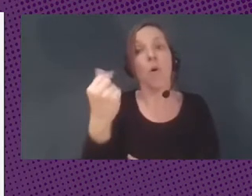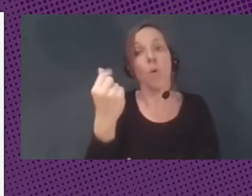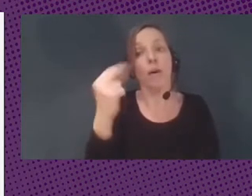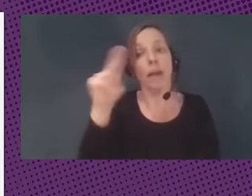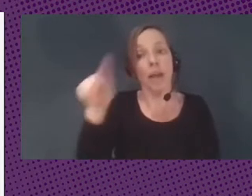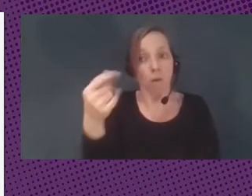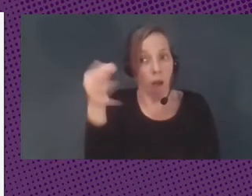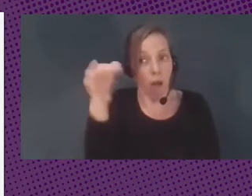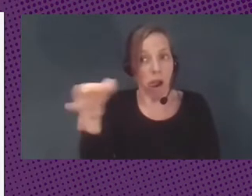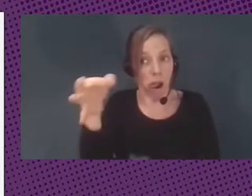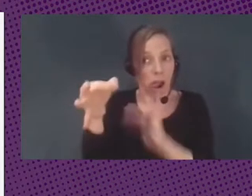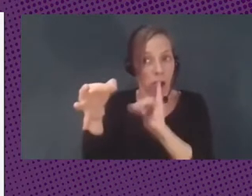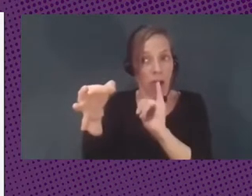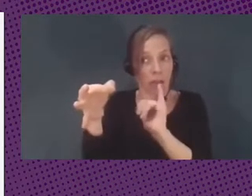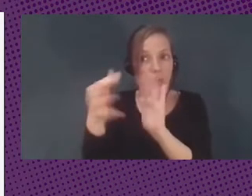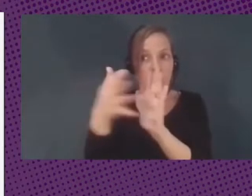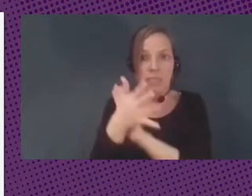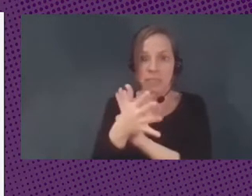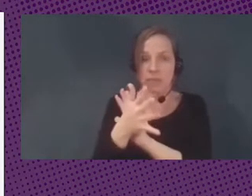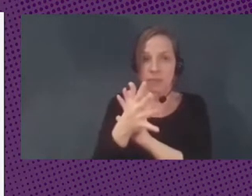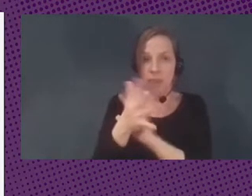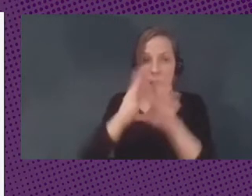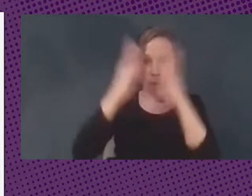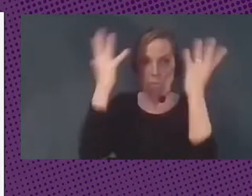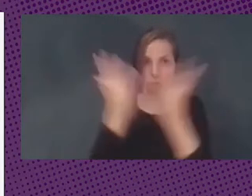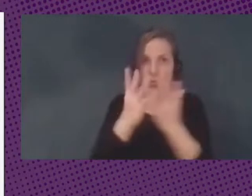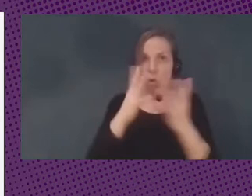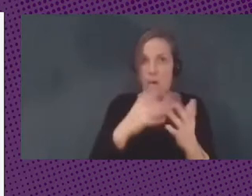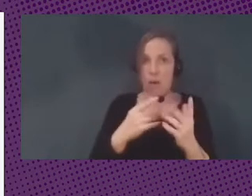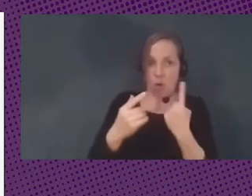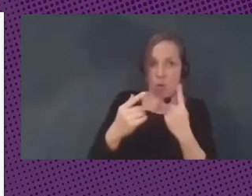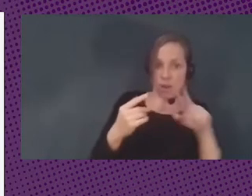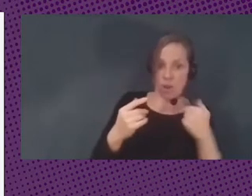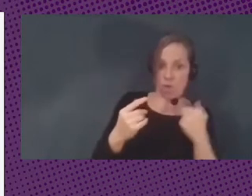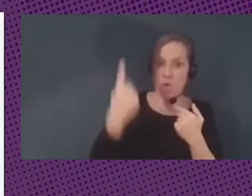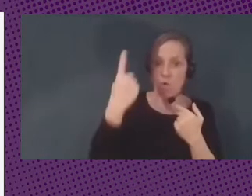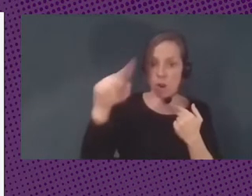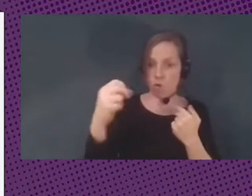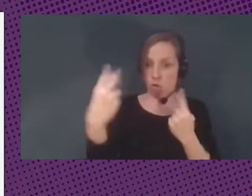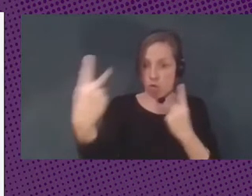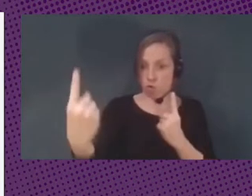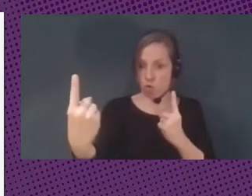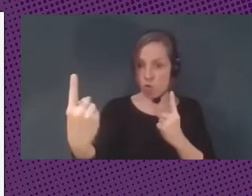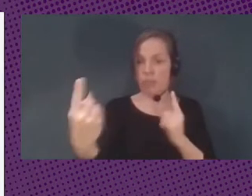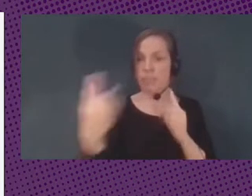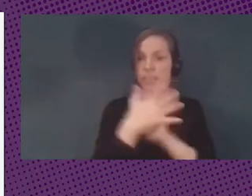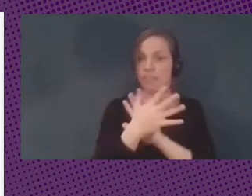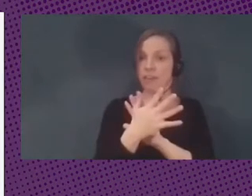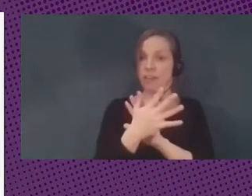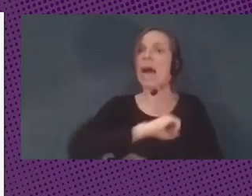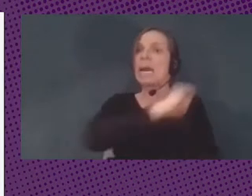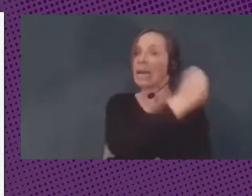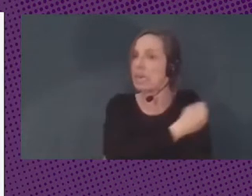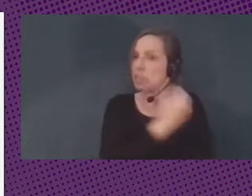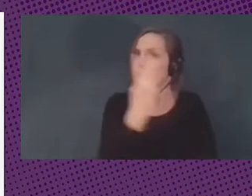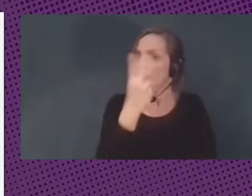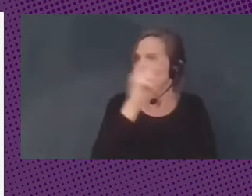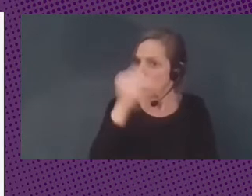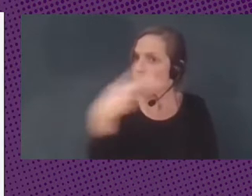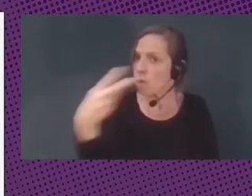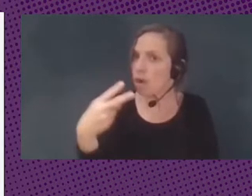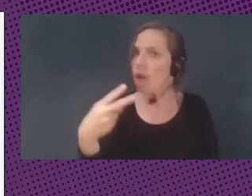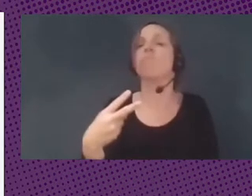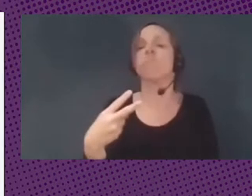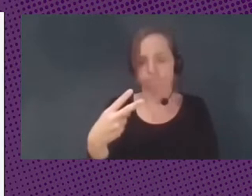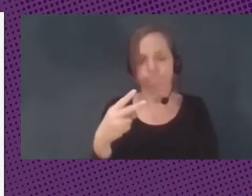Es decir, ¿acaso hay ahora dos euros en economía? Pues sí, hay dos euros registrados en la contabilidad tanto del